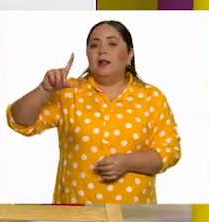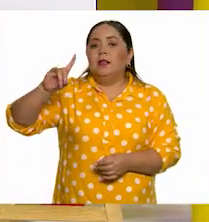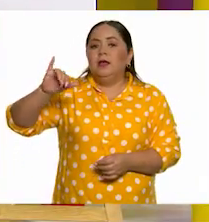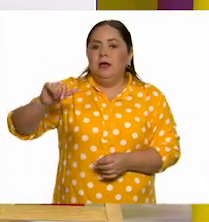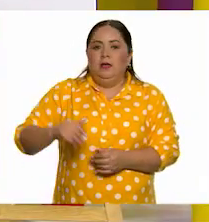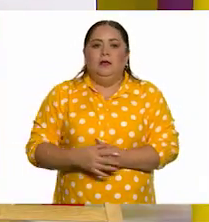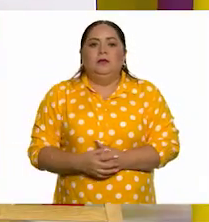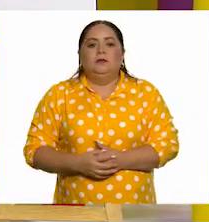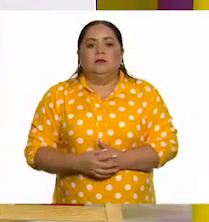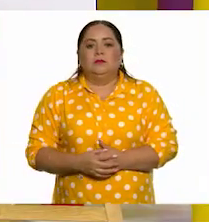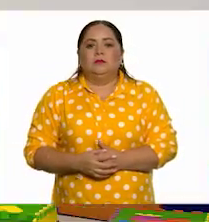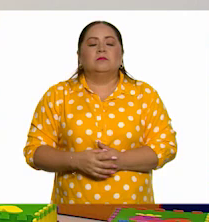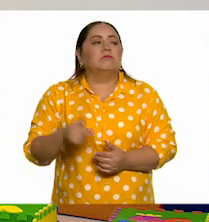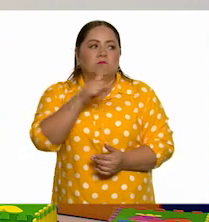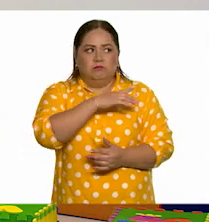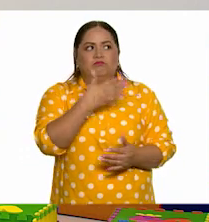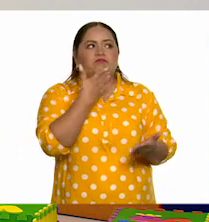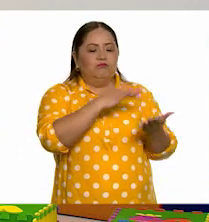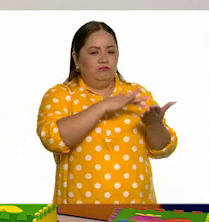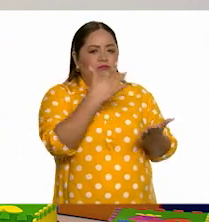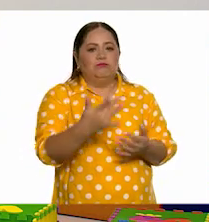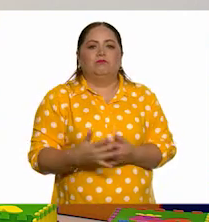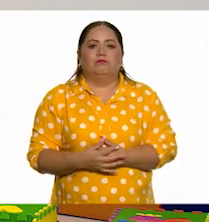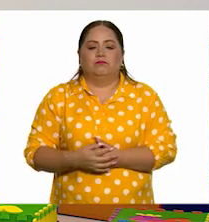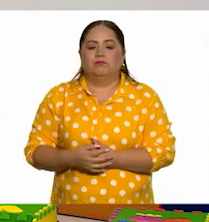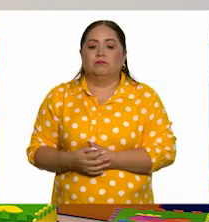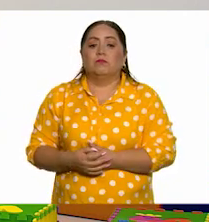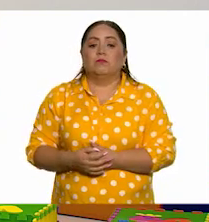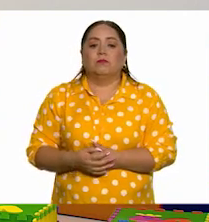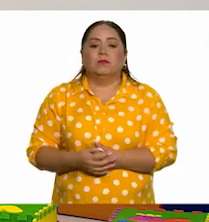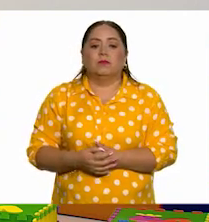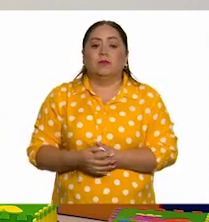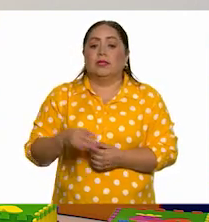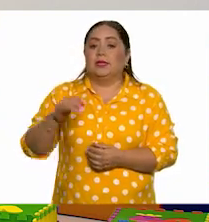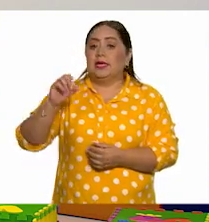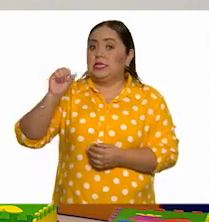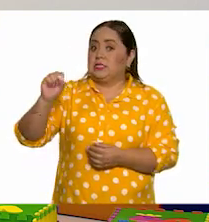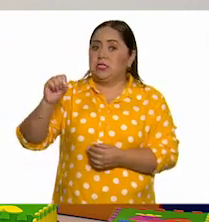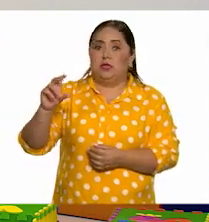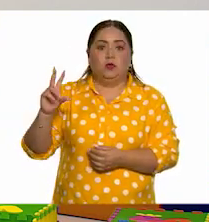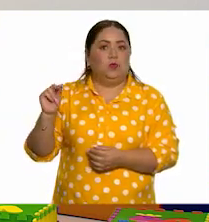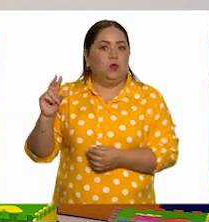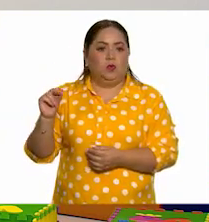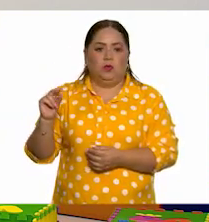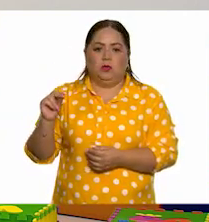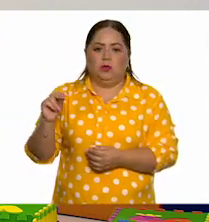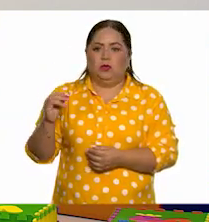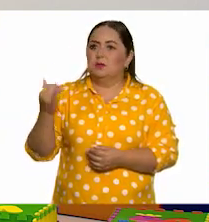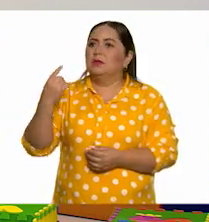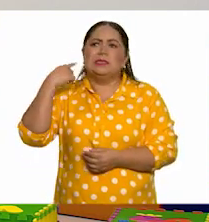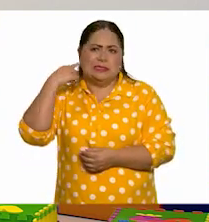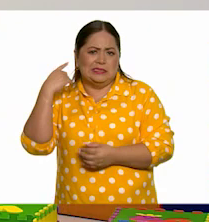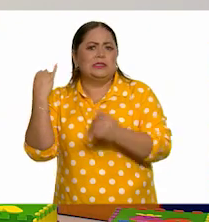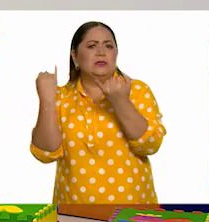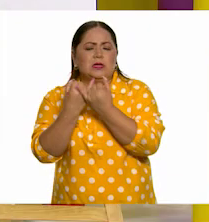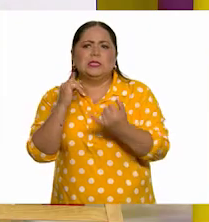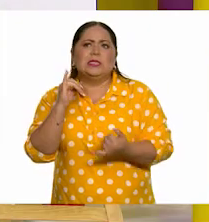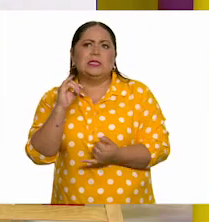Ay, muy bien, muchas gracias, Pili. Y no va con S, maestra, pero S. También suena como S.